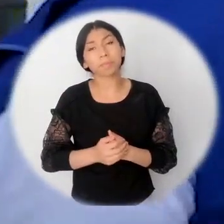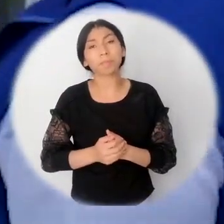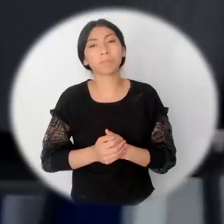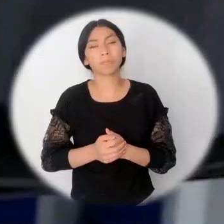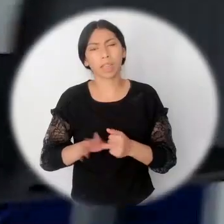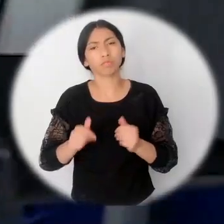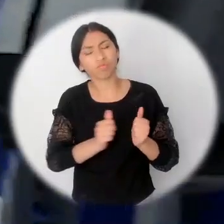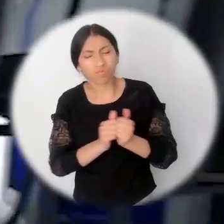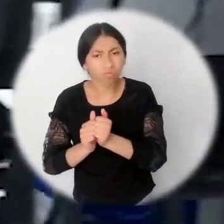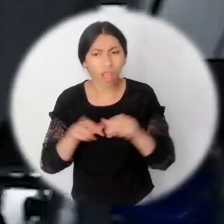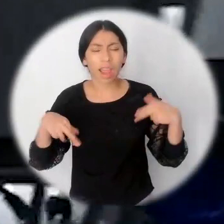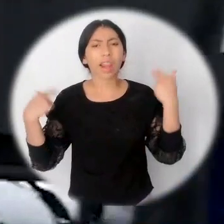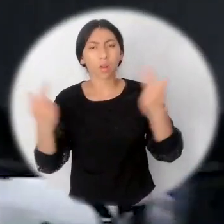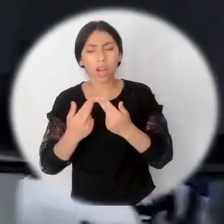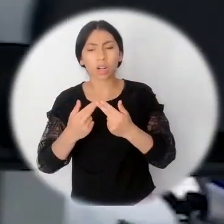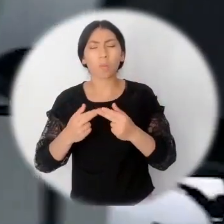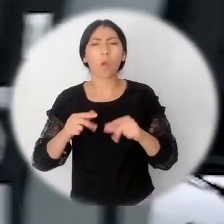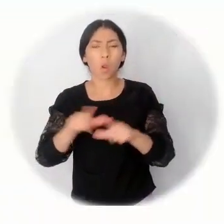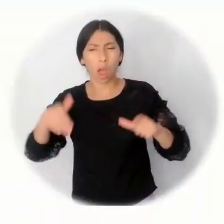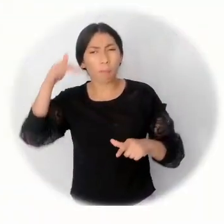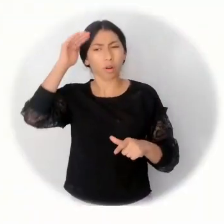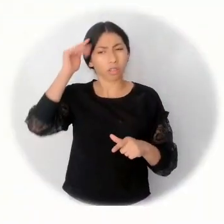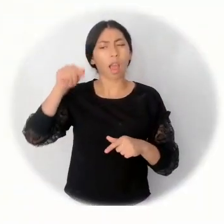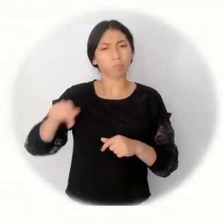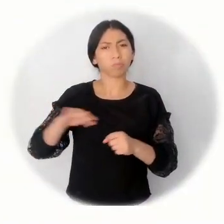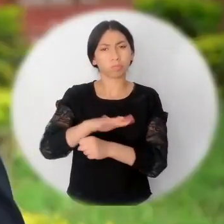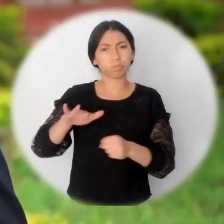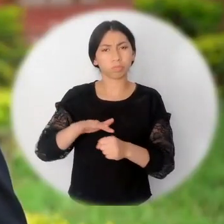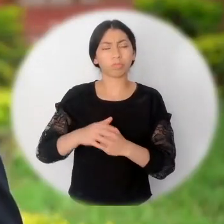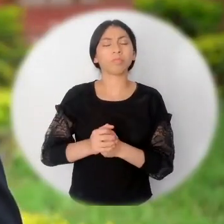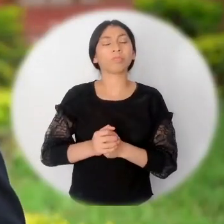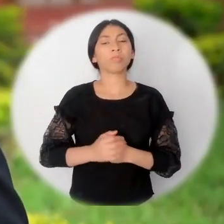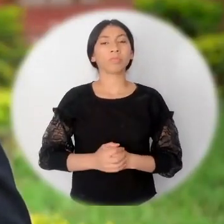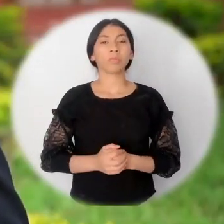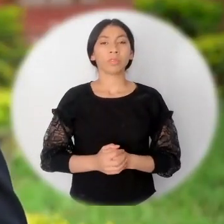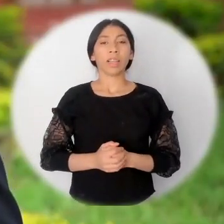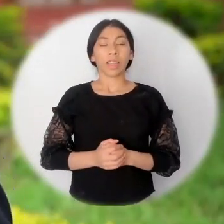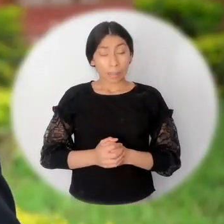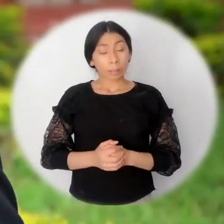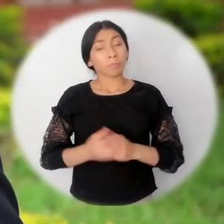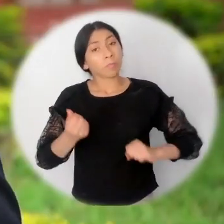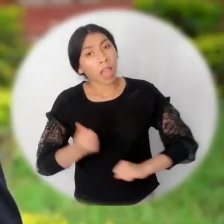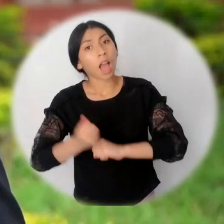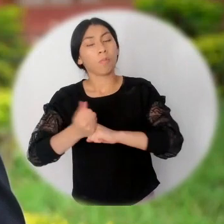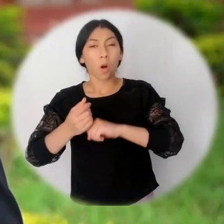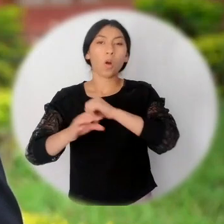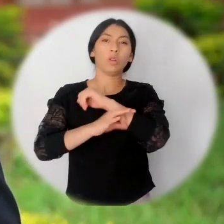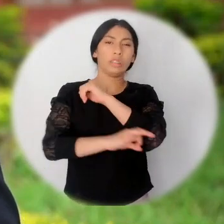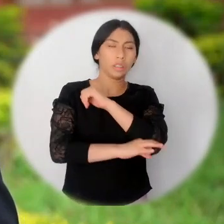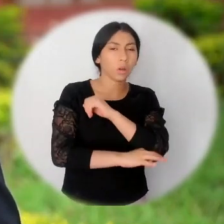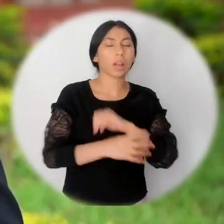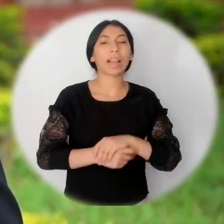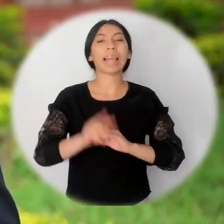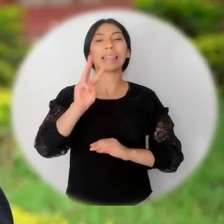adicional, también nos reunimos con las autoridades locales. Con el apoyo del equipo psicosocial de la Unidad para las Víctimas,